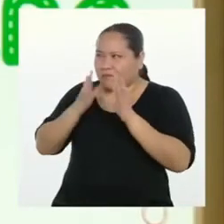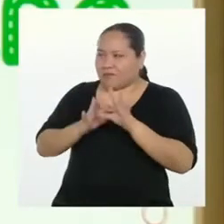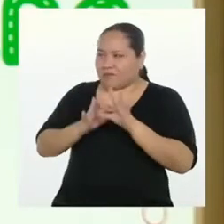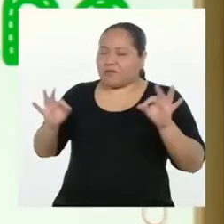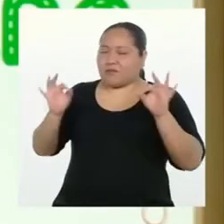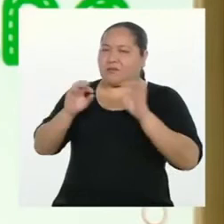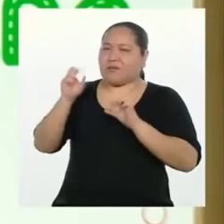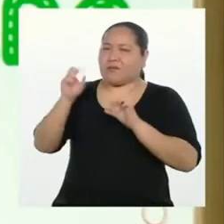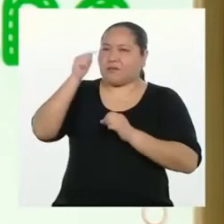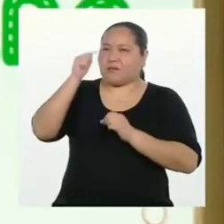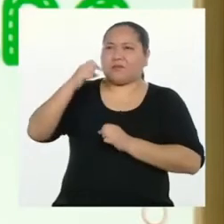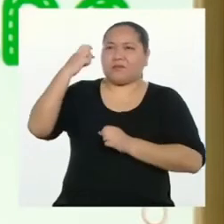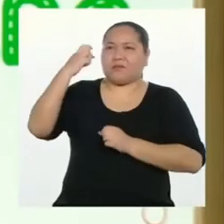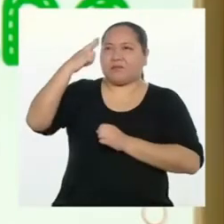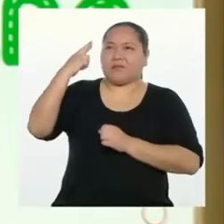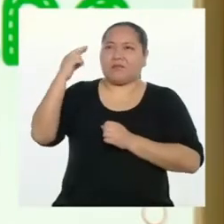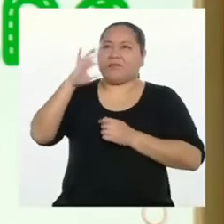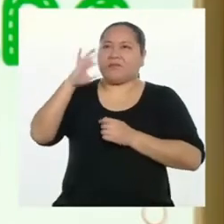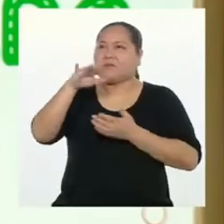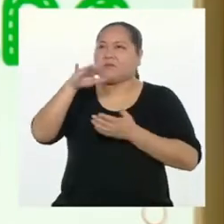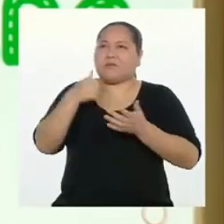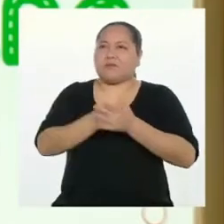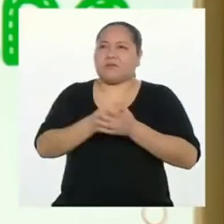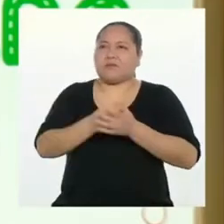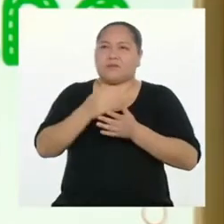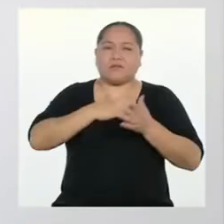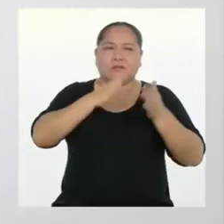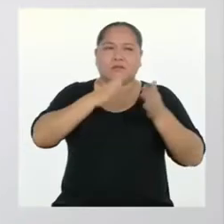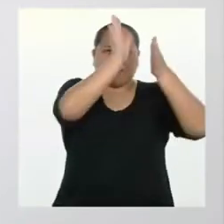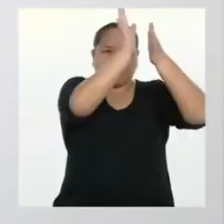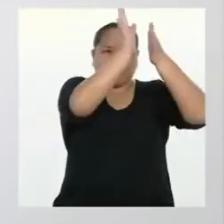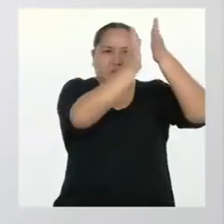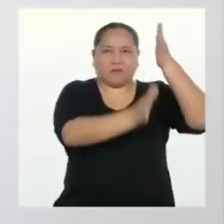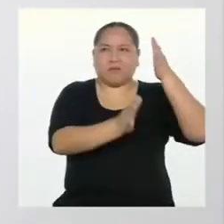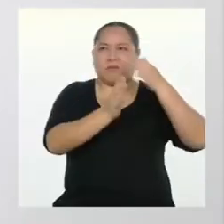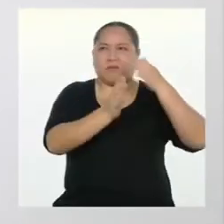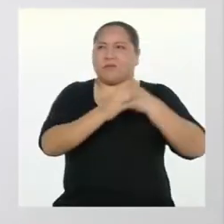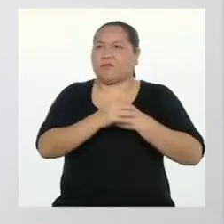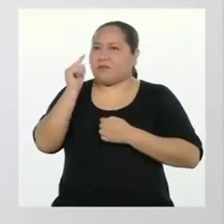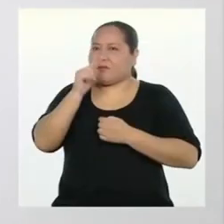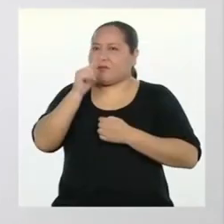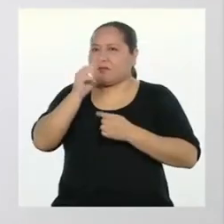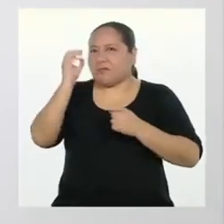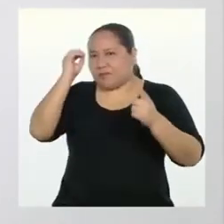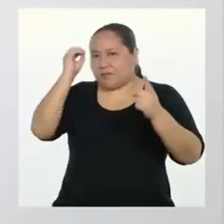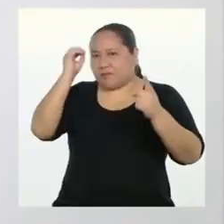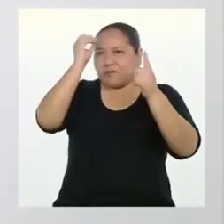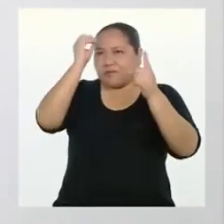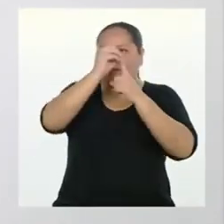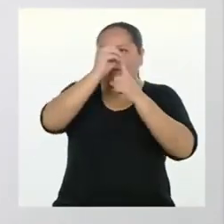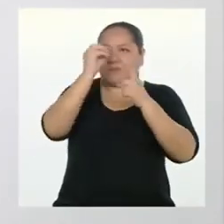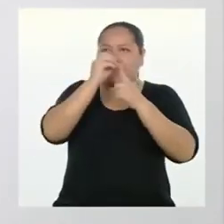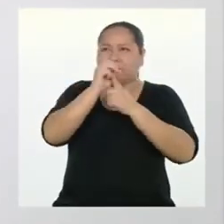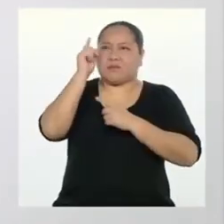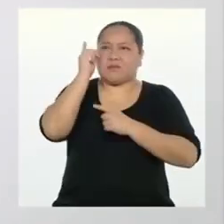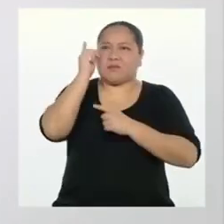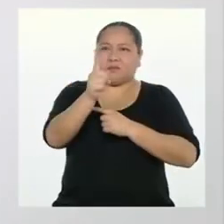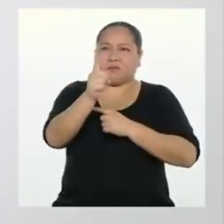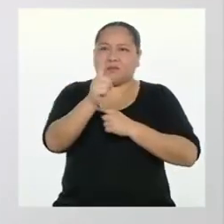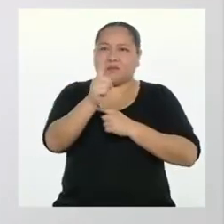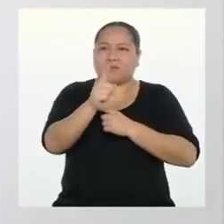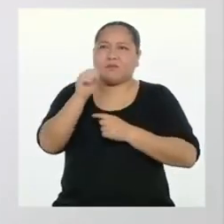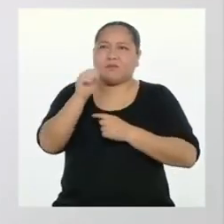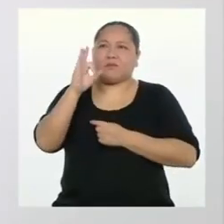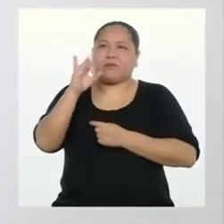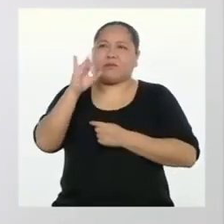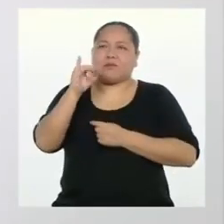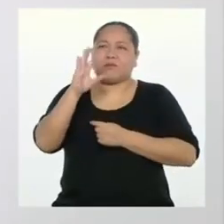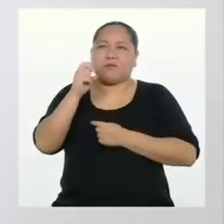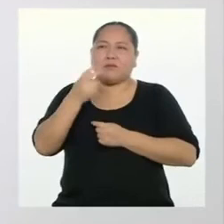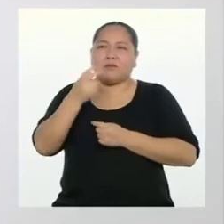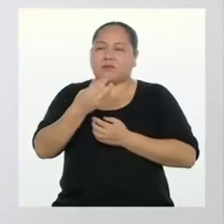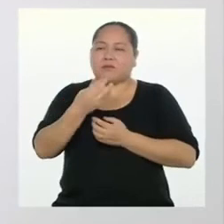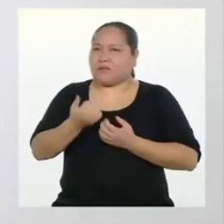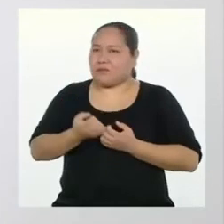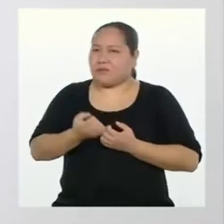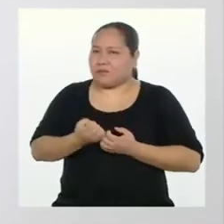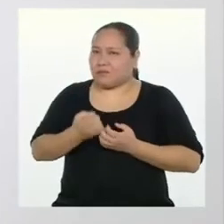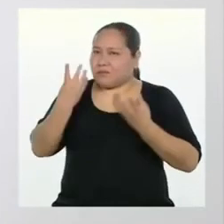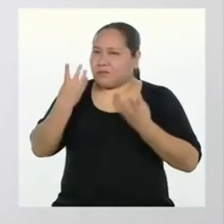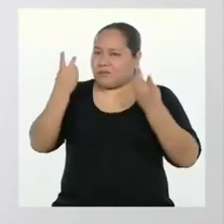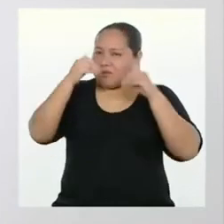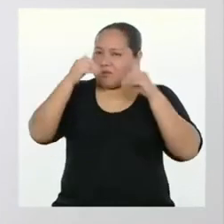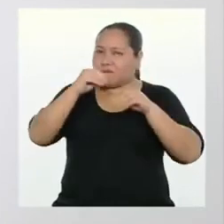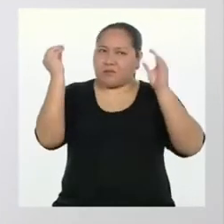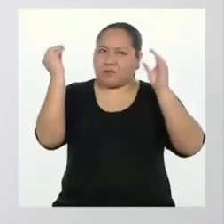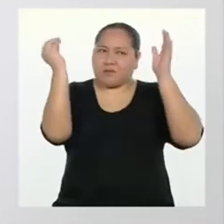importantes. Por eso todas van a estar en mi afiche. El objetivo es hacer un afiche. Y cuando